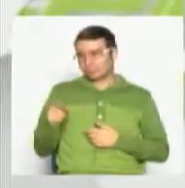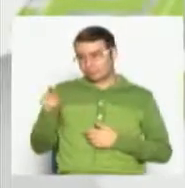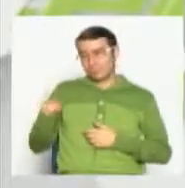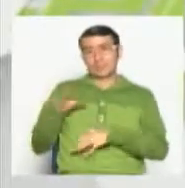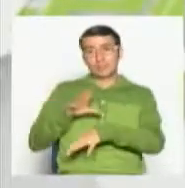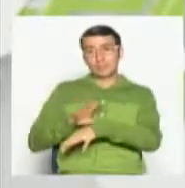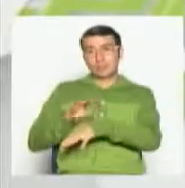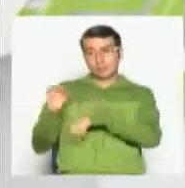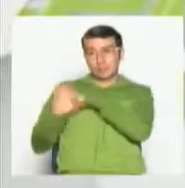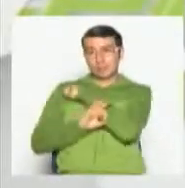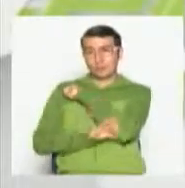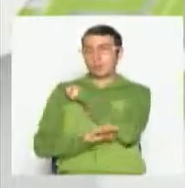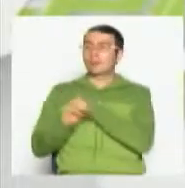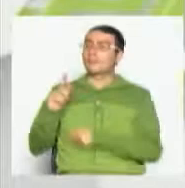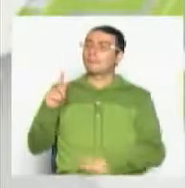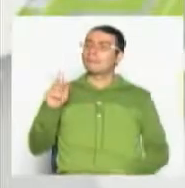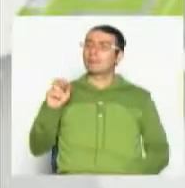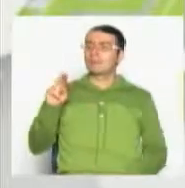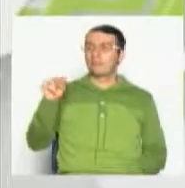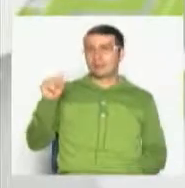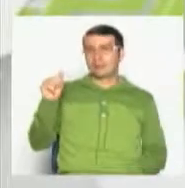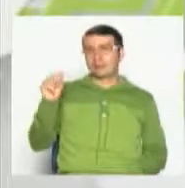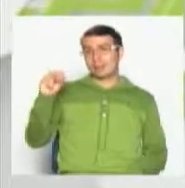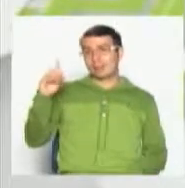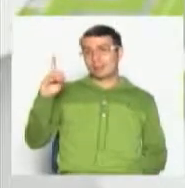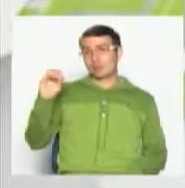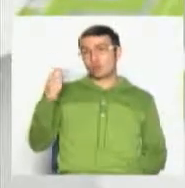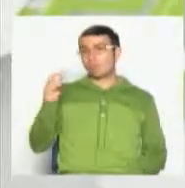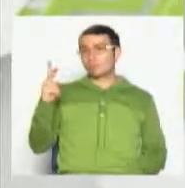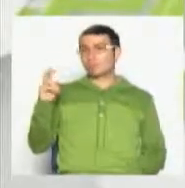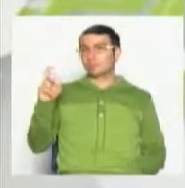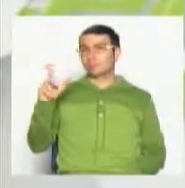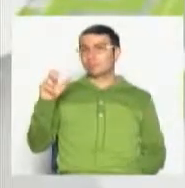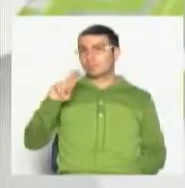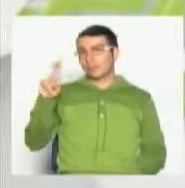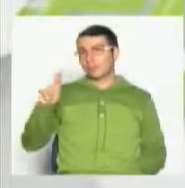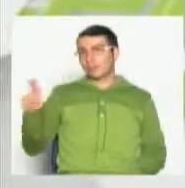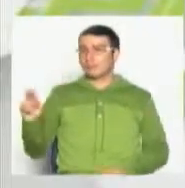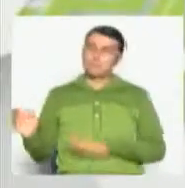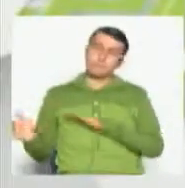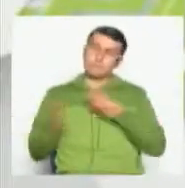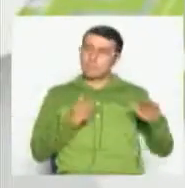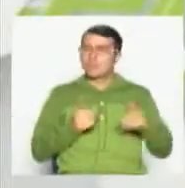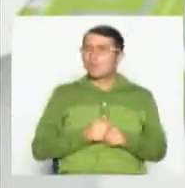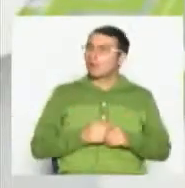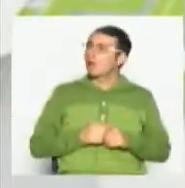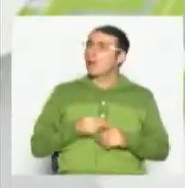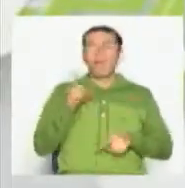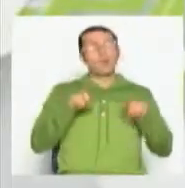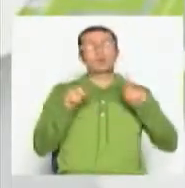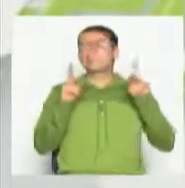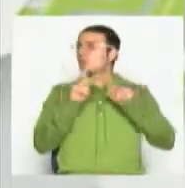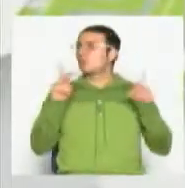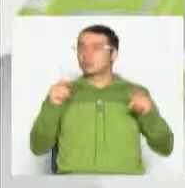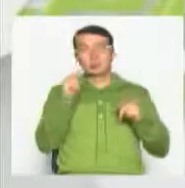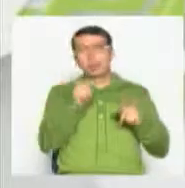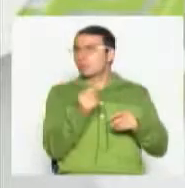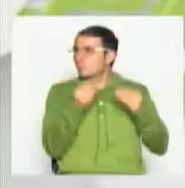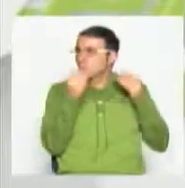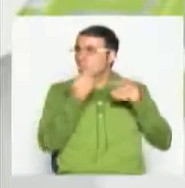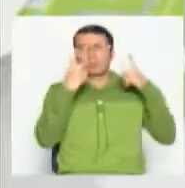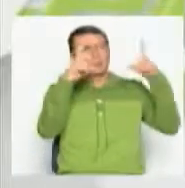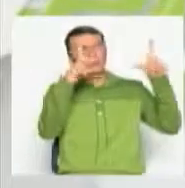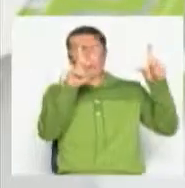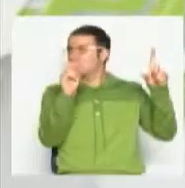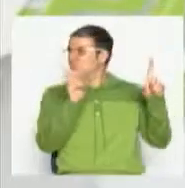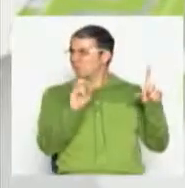Doctor José Fernando, hablemos también un poco acerca de esas personas que no utilizan mucho la televisión, pero están más enfocados hacia